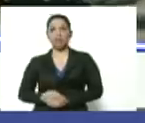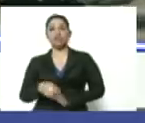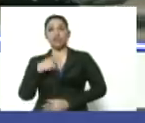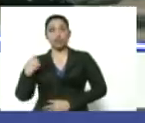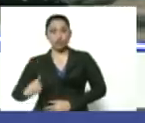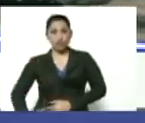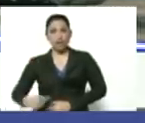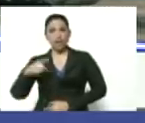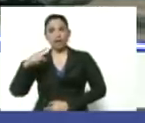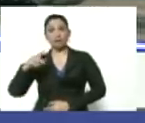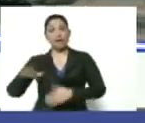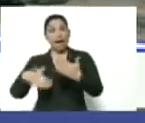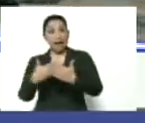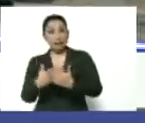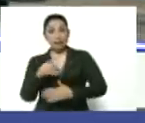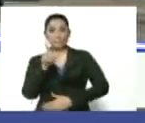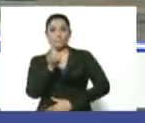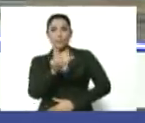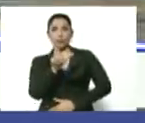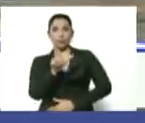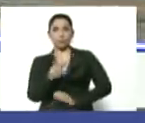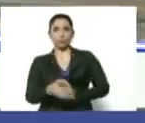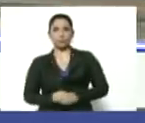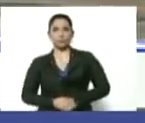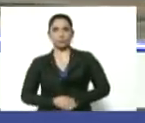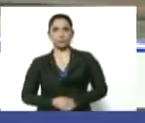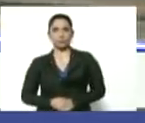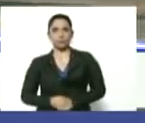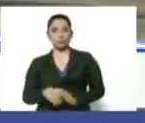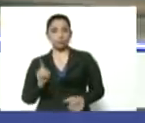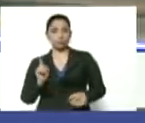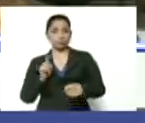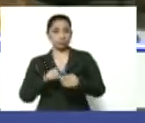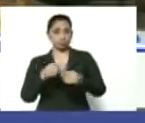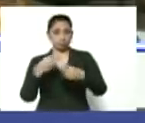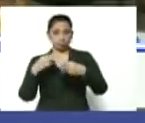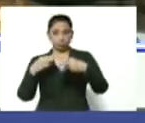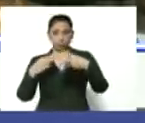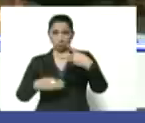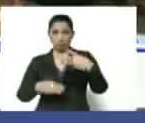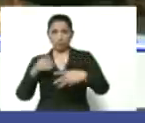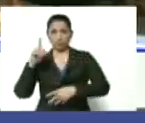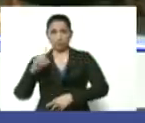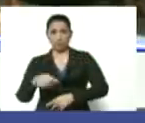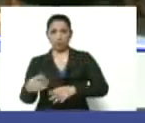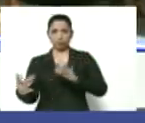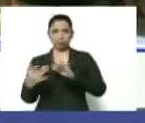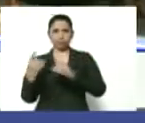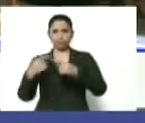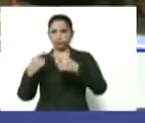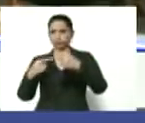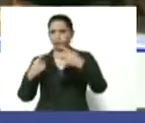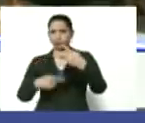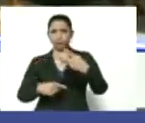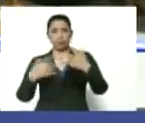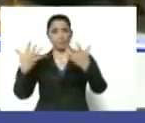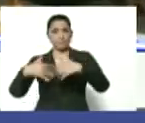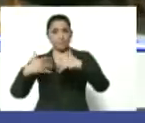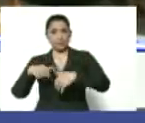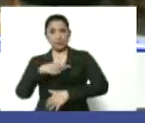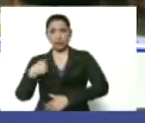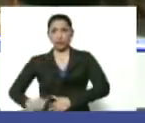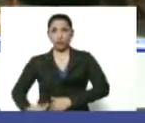Directo al PSUV. Parte de estas donaciones. Y donaciones diversas. De empresas chinas.